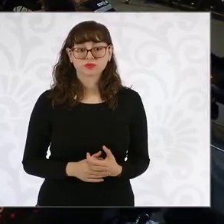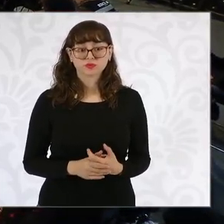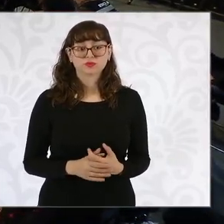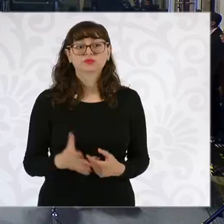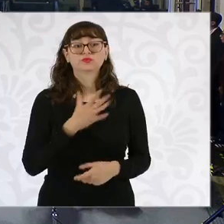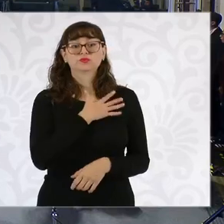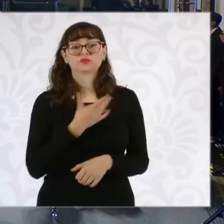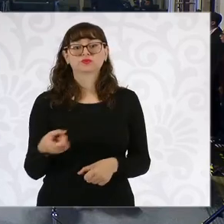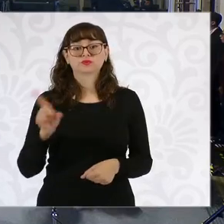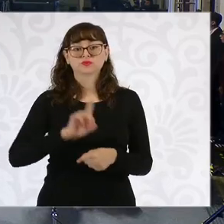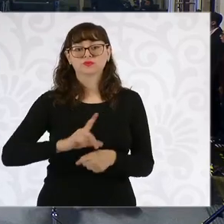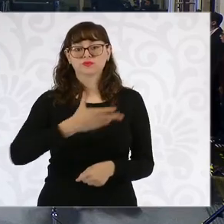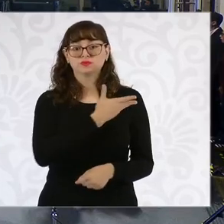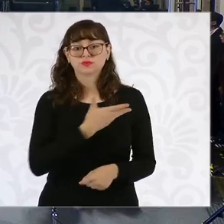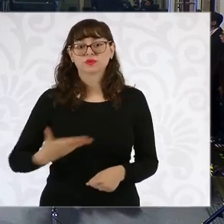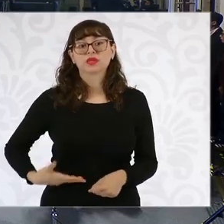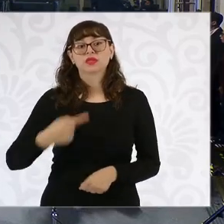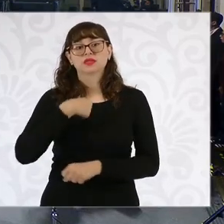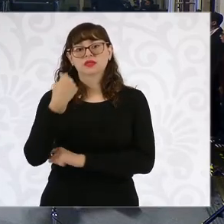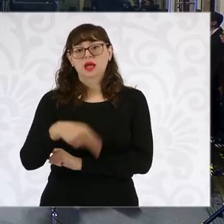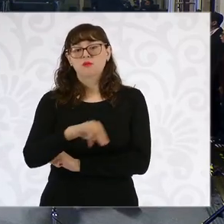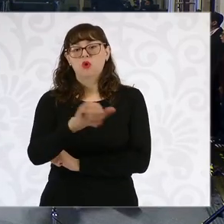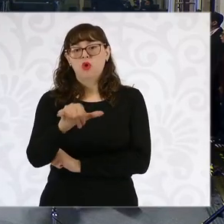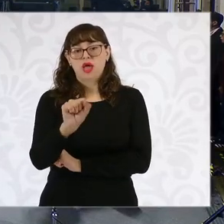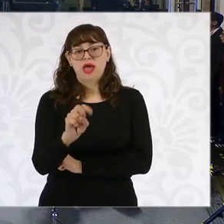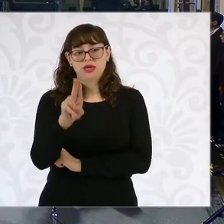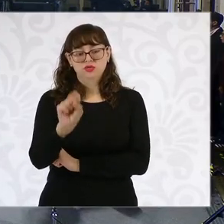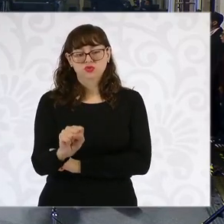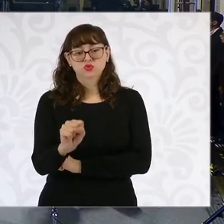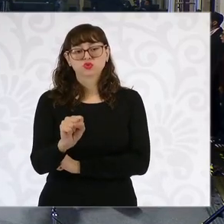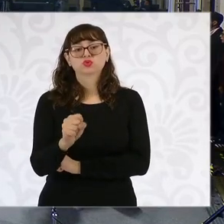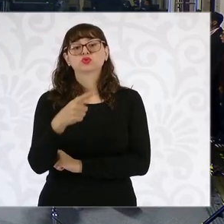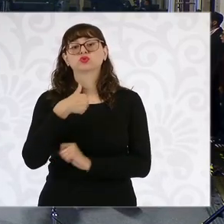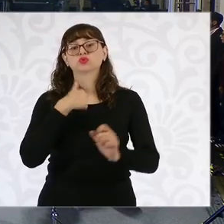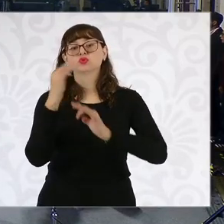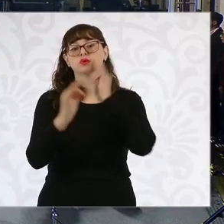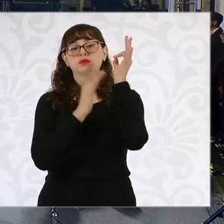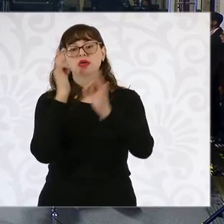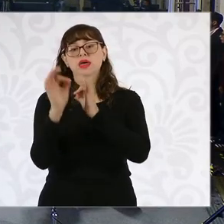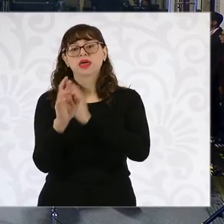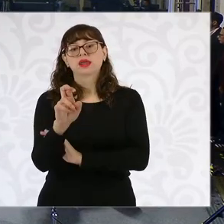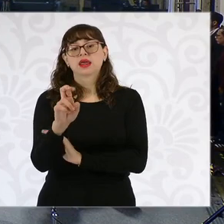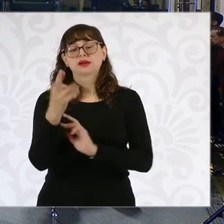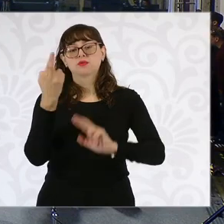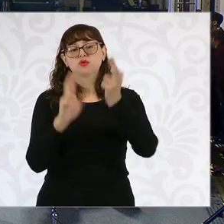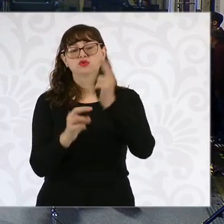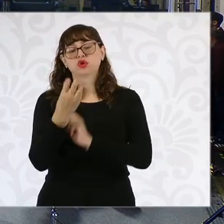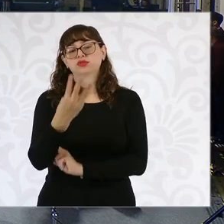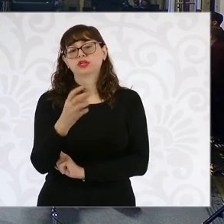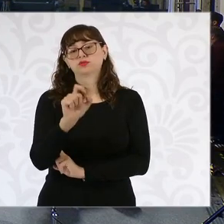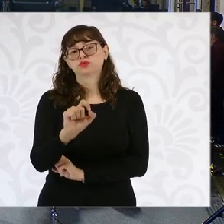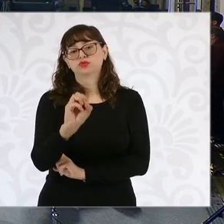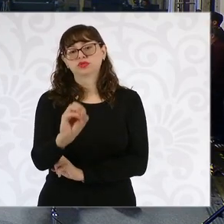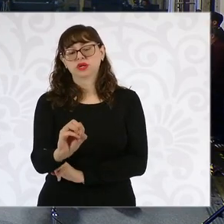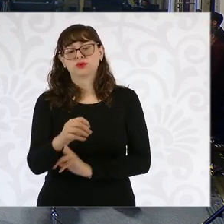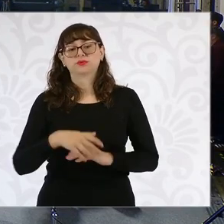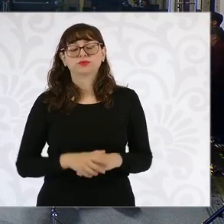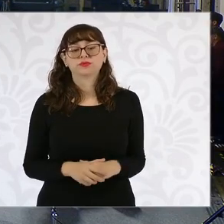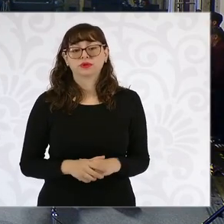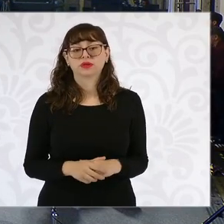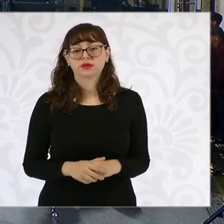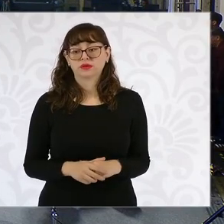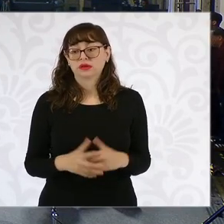Buenos días, presidenta. Jesús Pérez, de Revolución 3.0. El mundo debe saber de la violencia, el